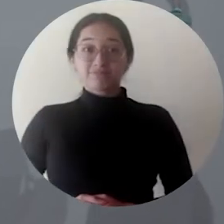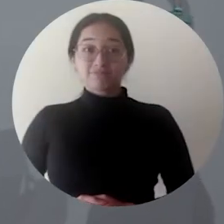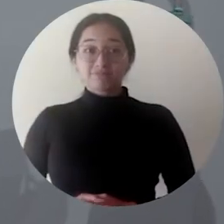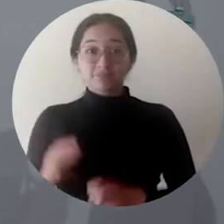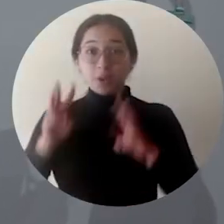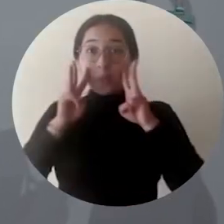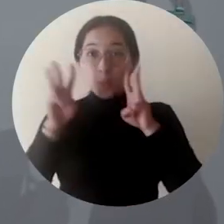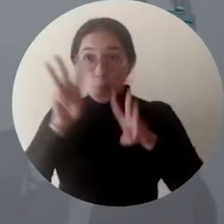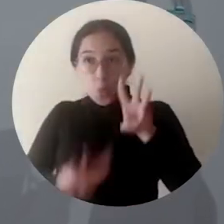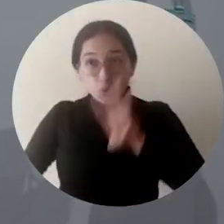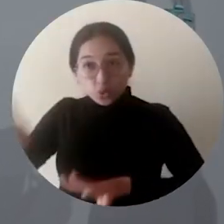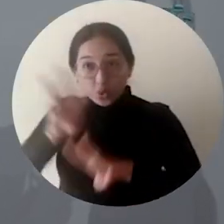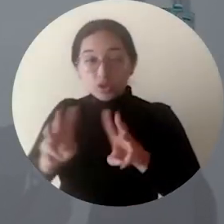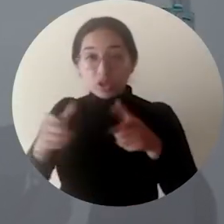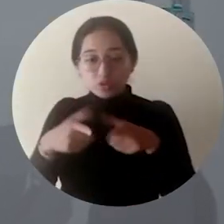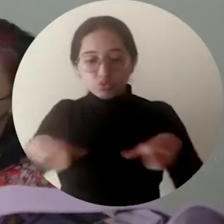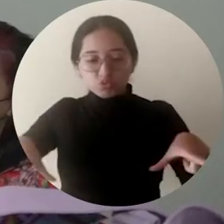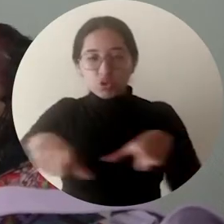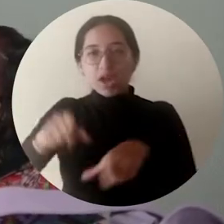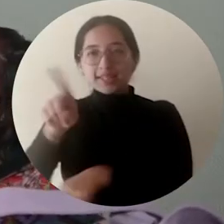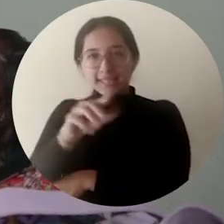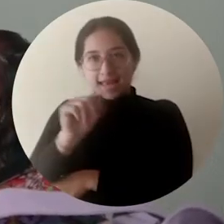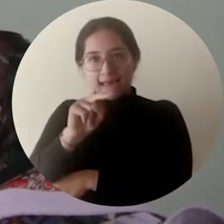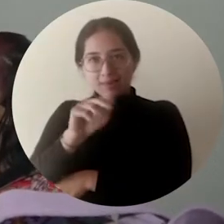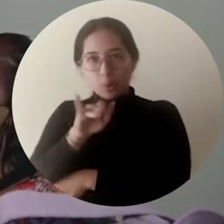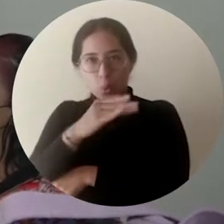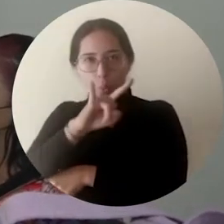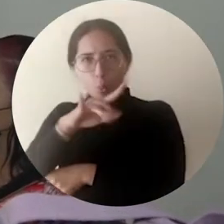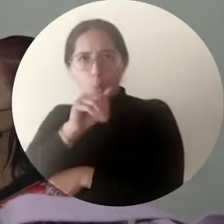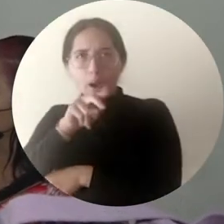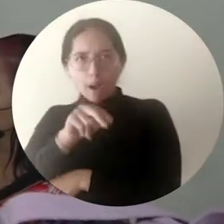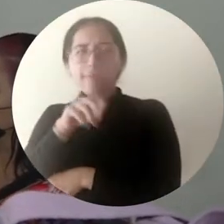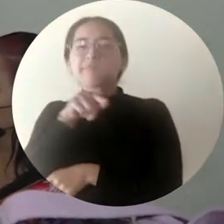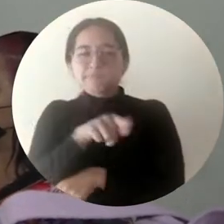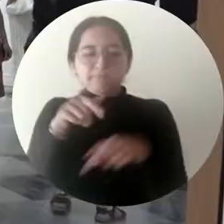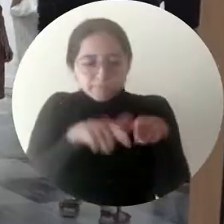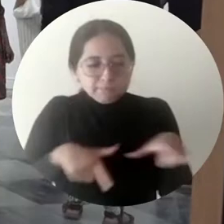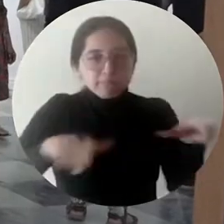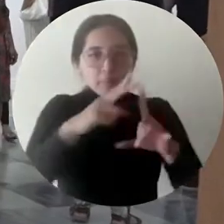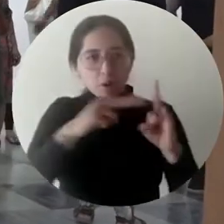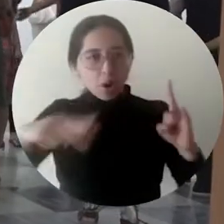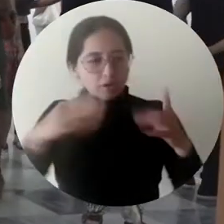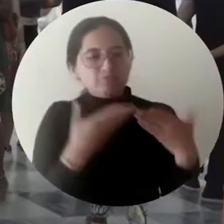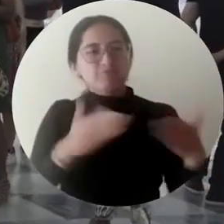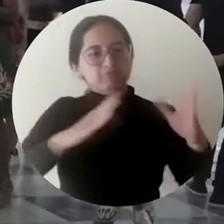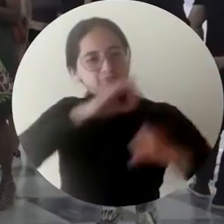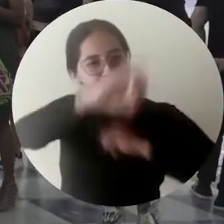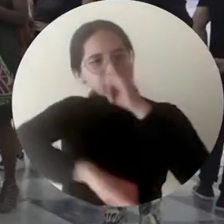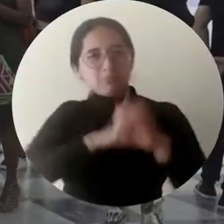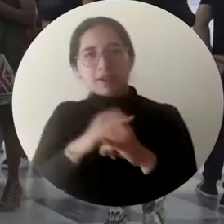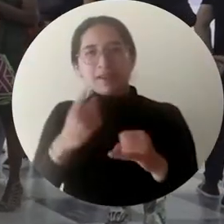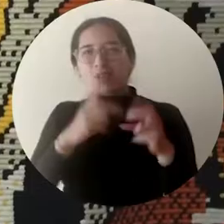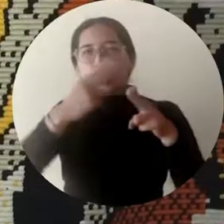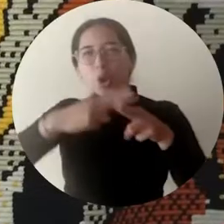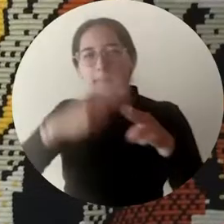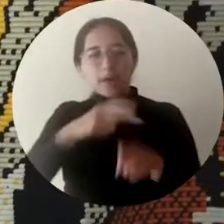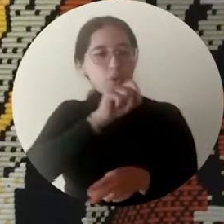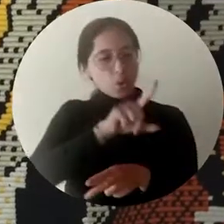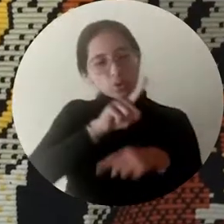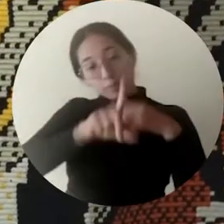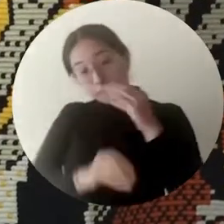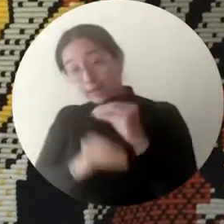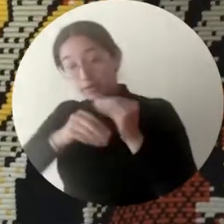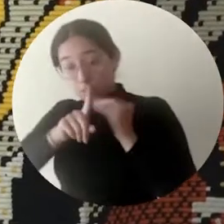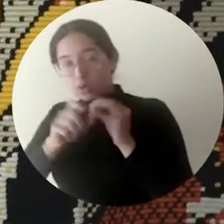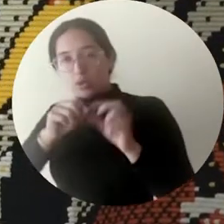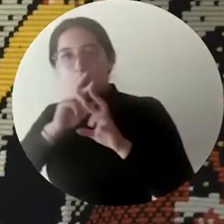En el Museo de Arte del Claustro San Juan de Pomuceno, la Universidad del Magdalena dio apertura a la Exposición Internacional 1 más 1 igual